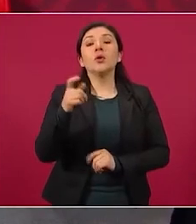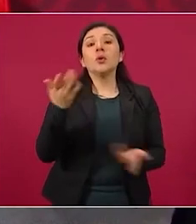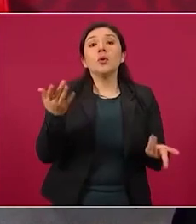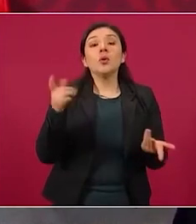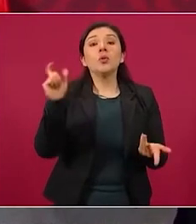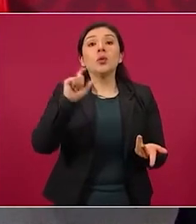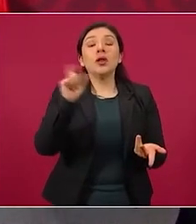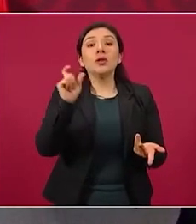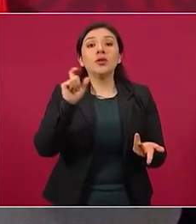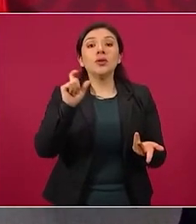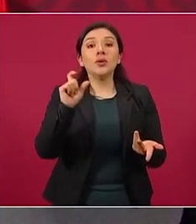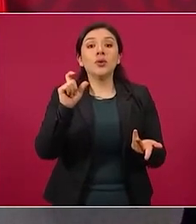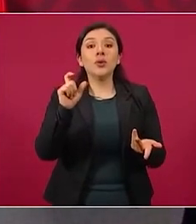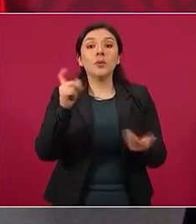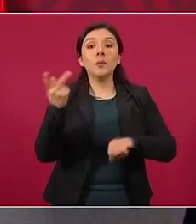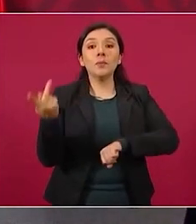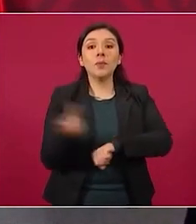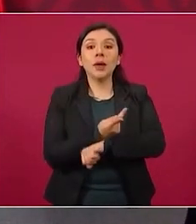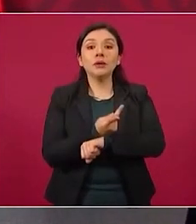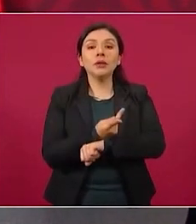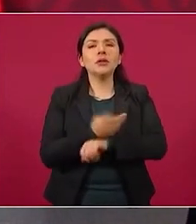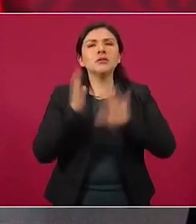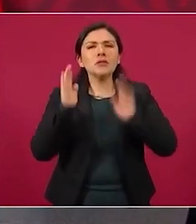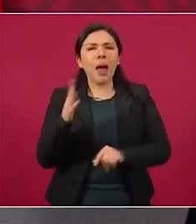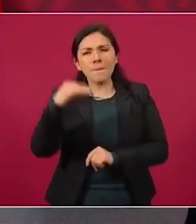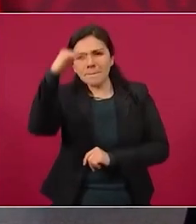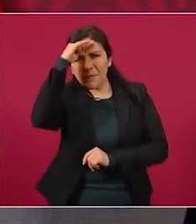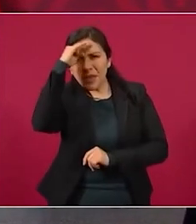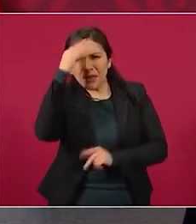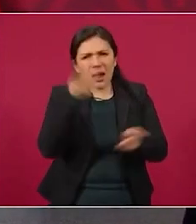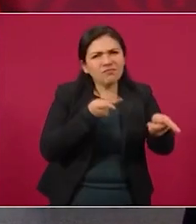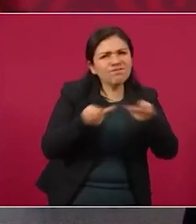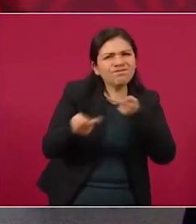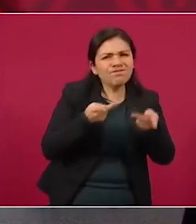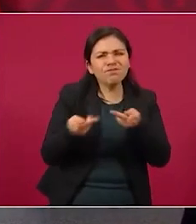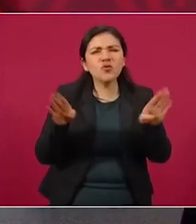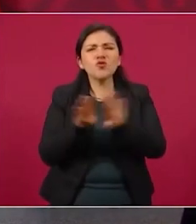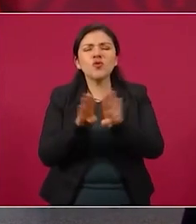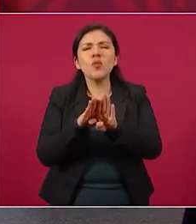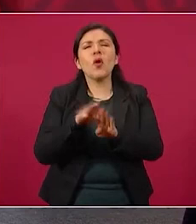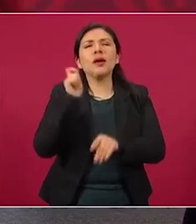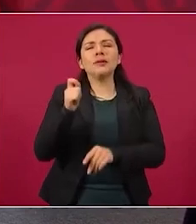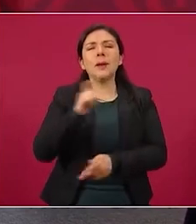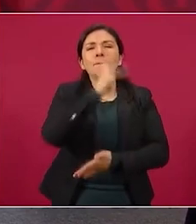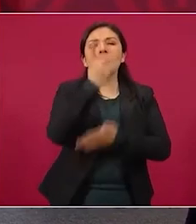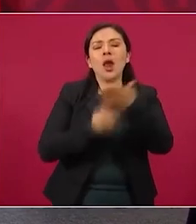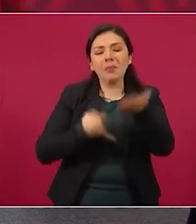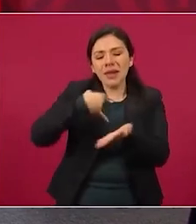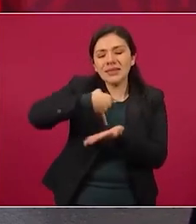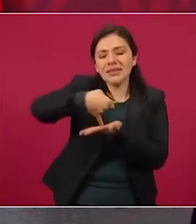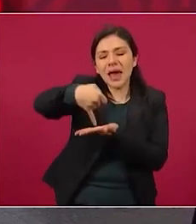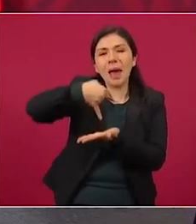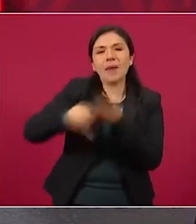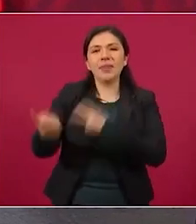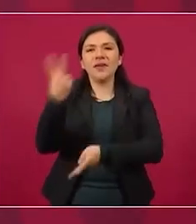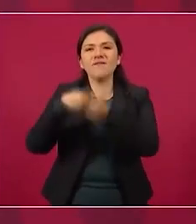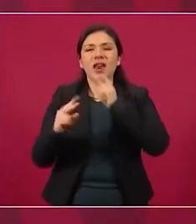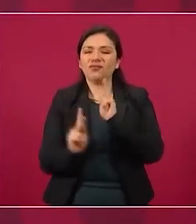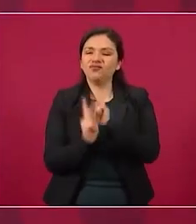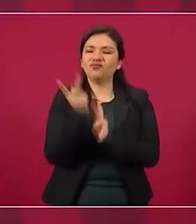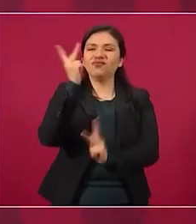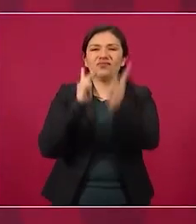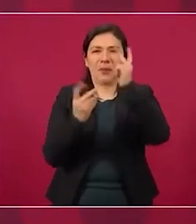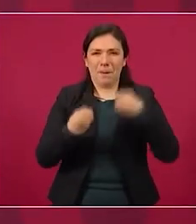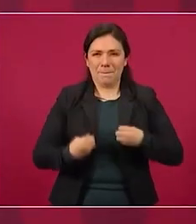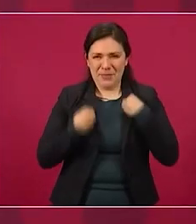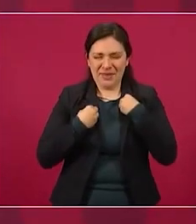evaluar el programa Sembrando Vida, llegamos a la zona